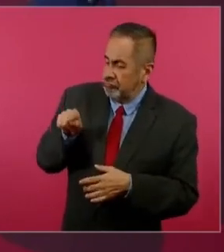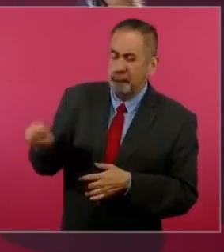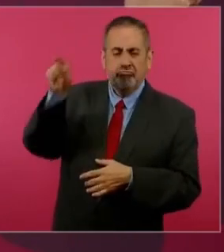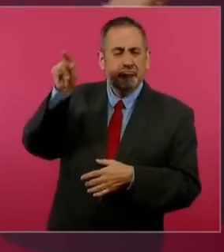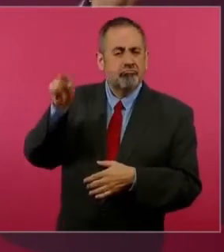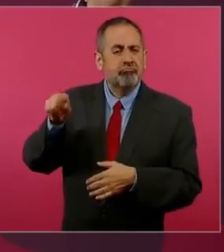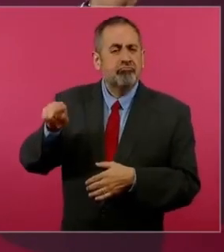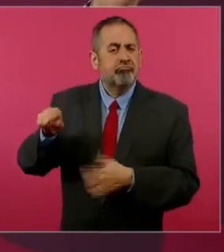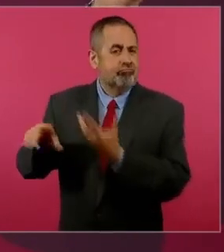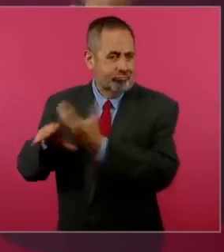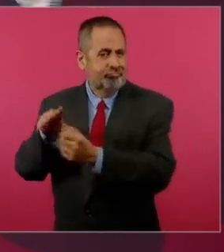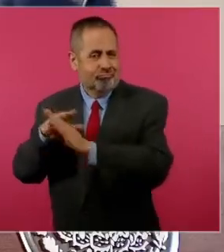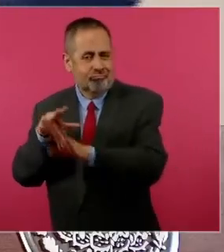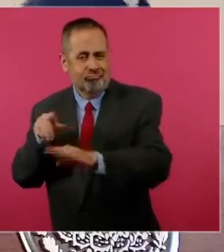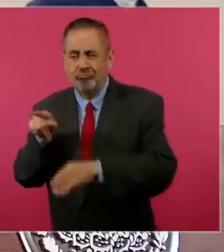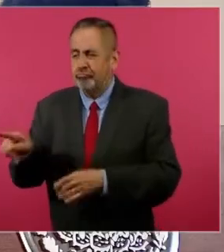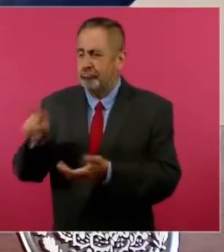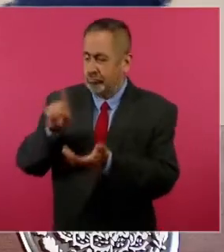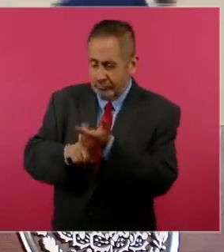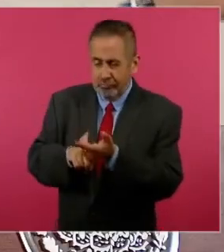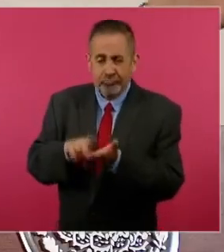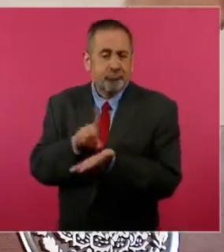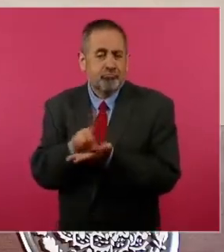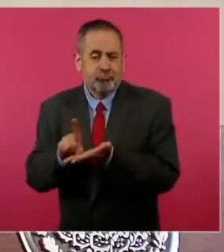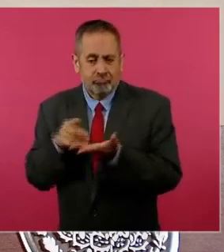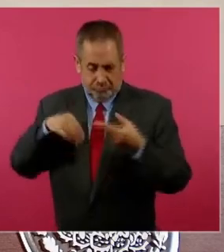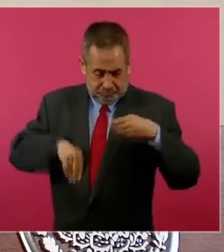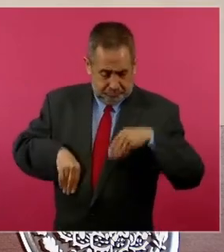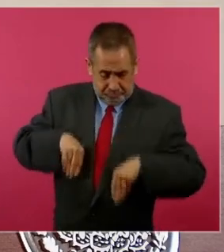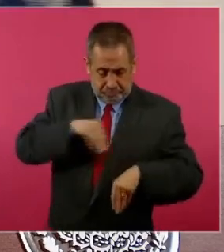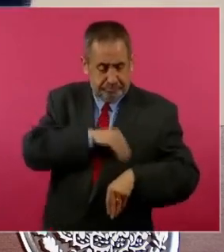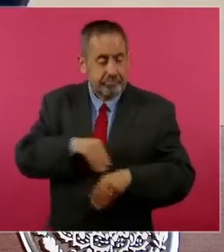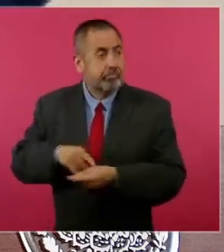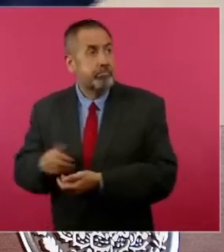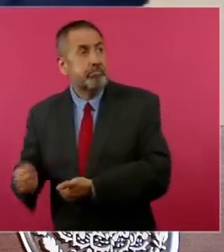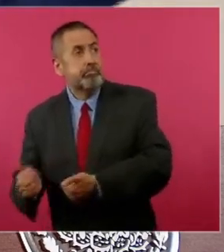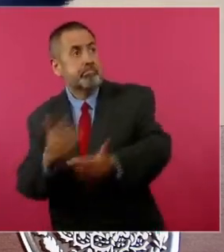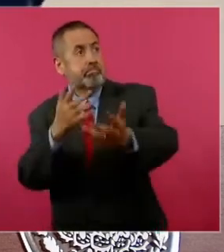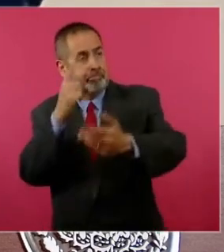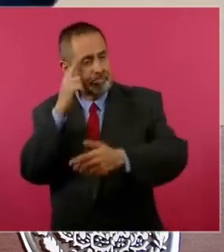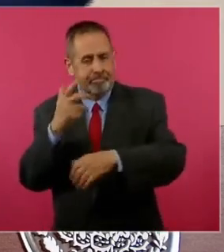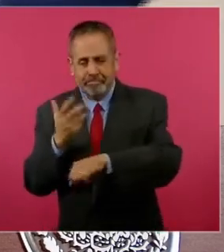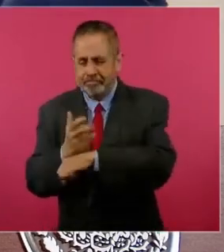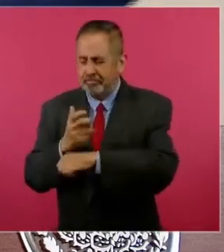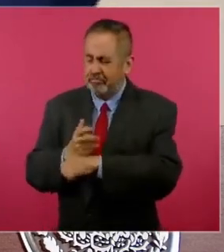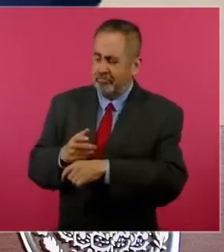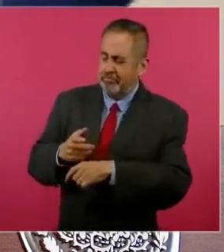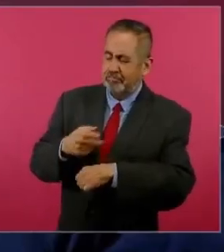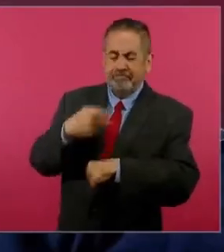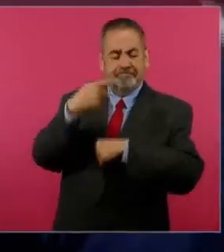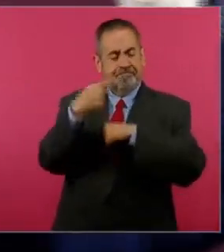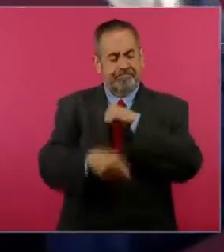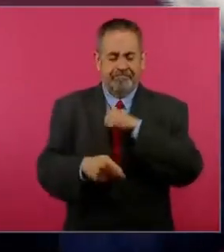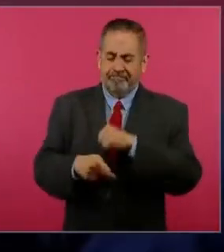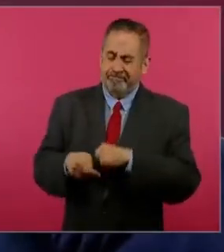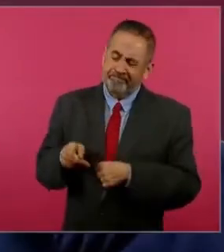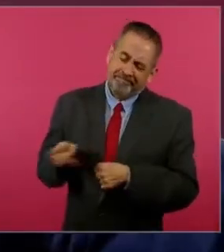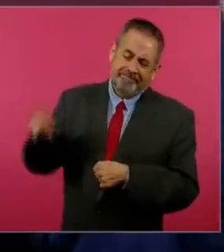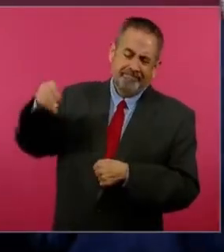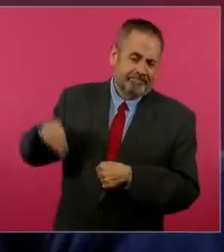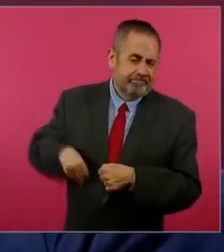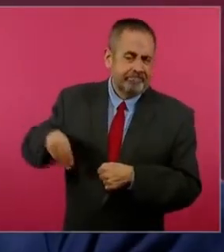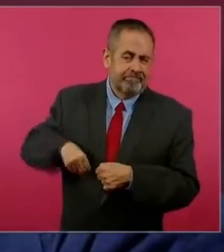la droga a Estados Unidos y nos dañan mucho o los